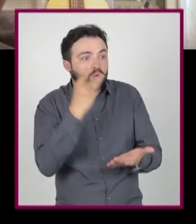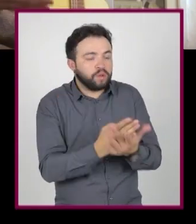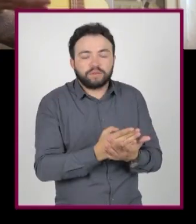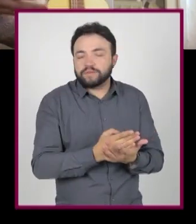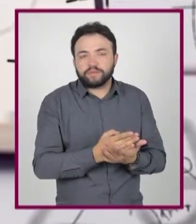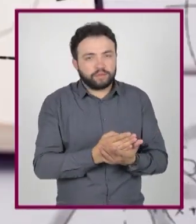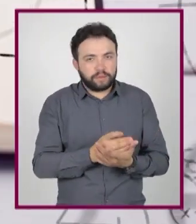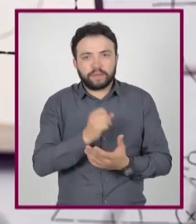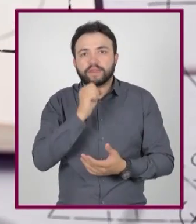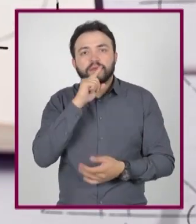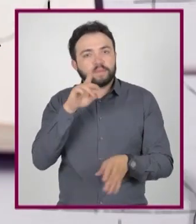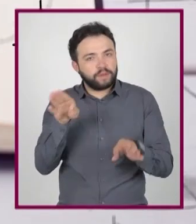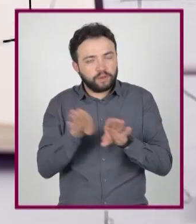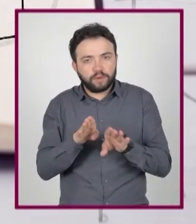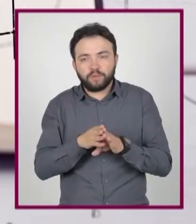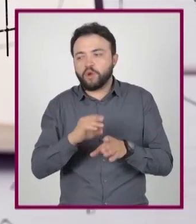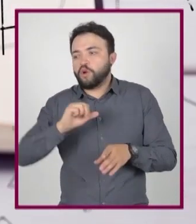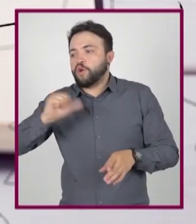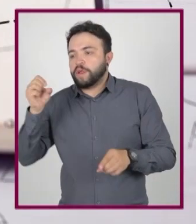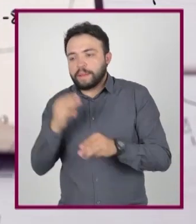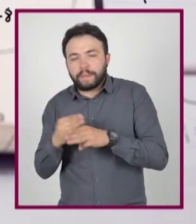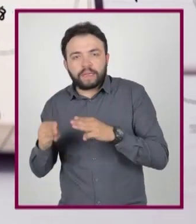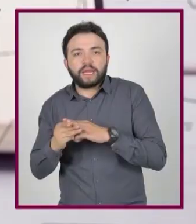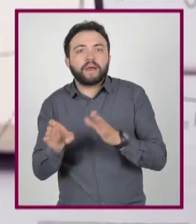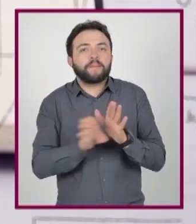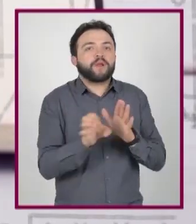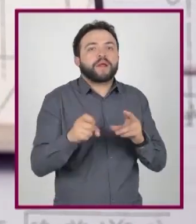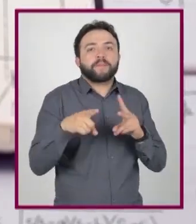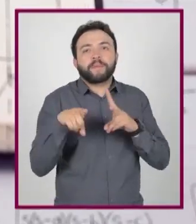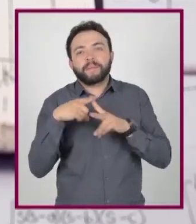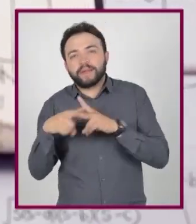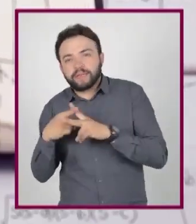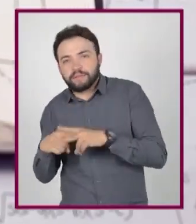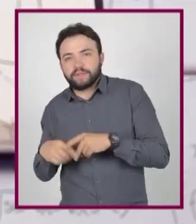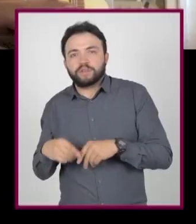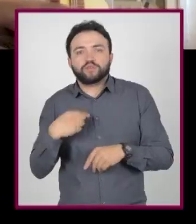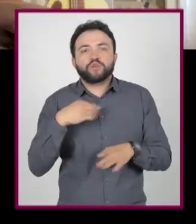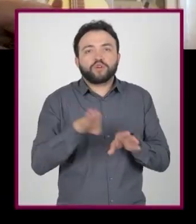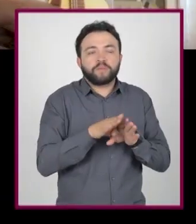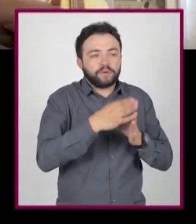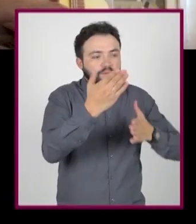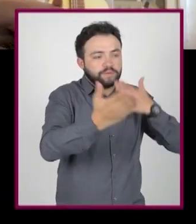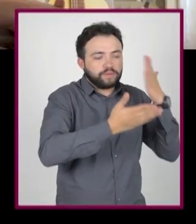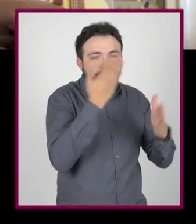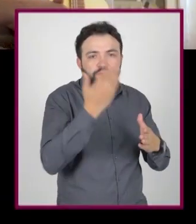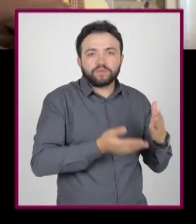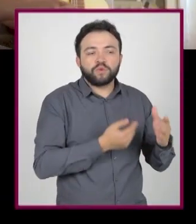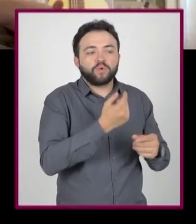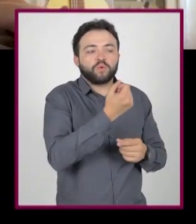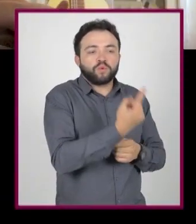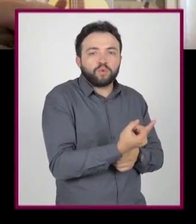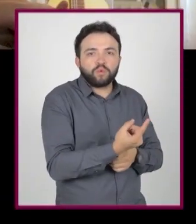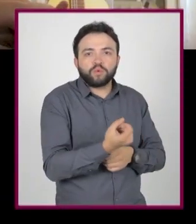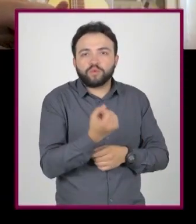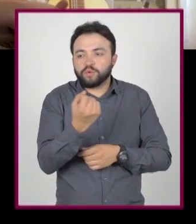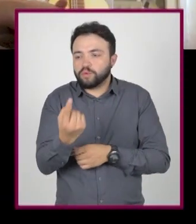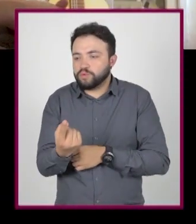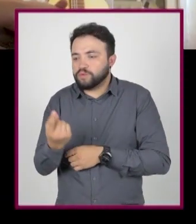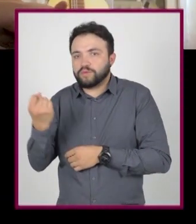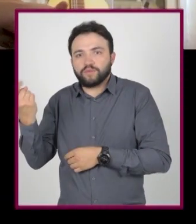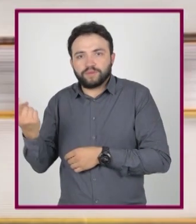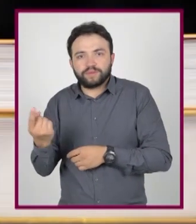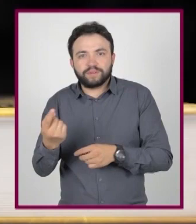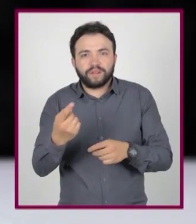de otras materias, como por ejemplo el examen de mate que viene en camino. Tienes razón. Si estudio un poquito de cada materia por día,